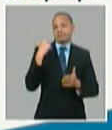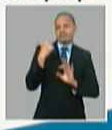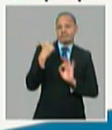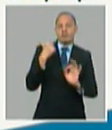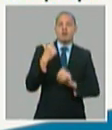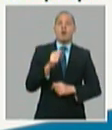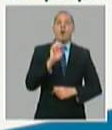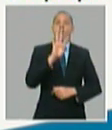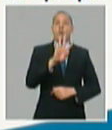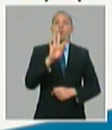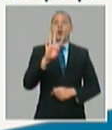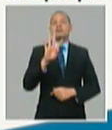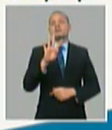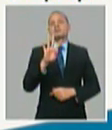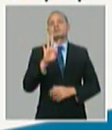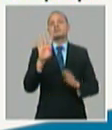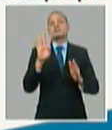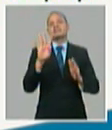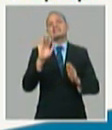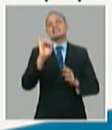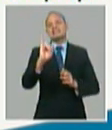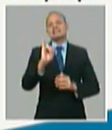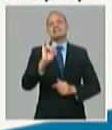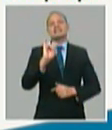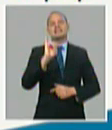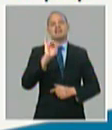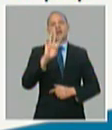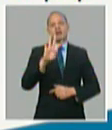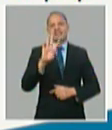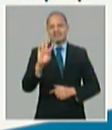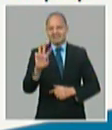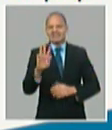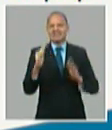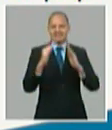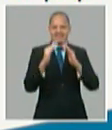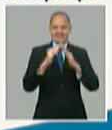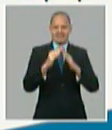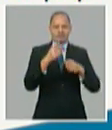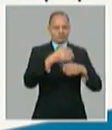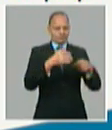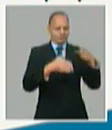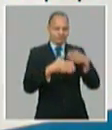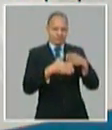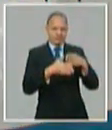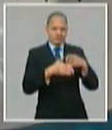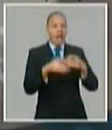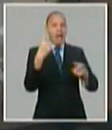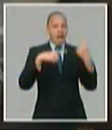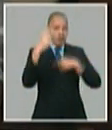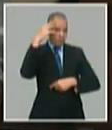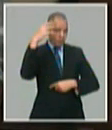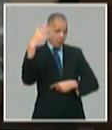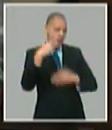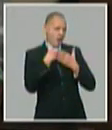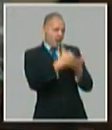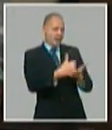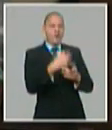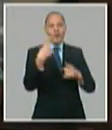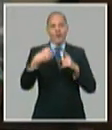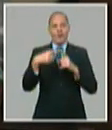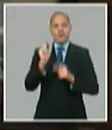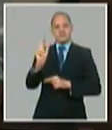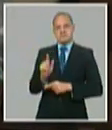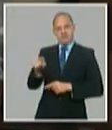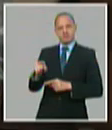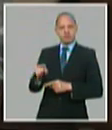de ellas 15.872 por el plan estatal 15.940 por el esfuerzo propio y 12.831